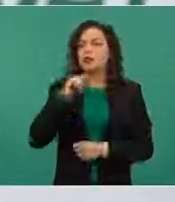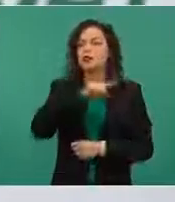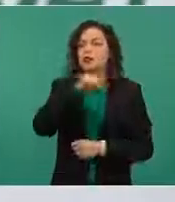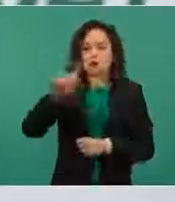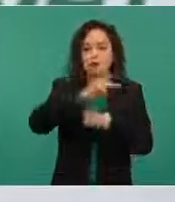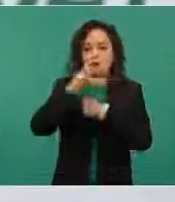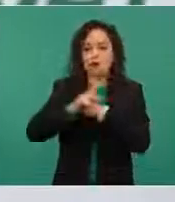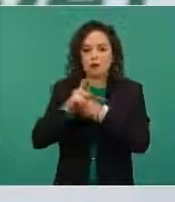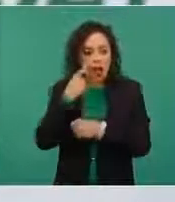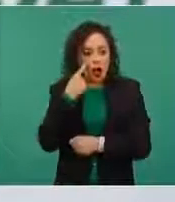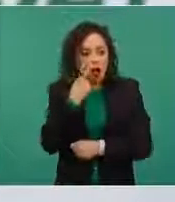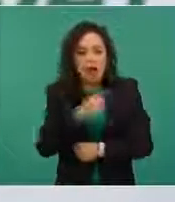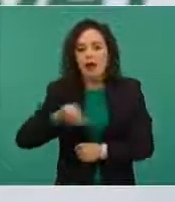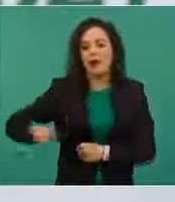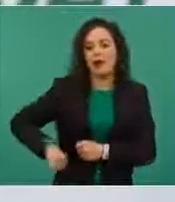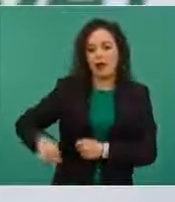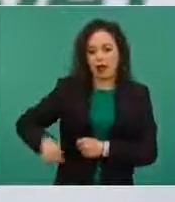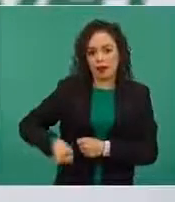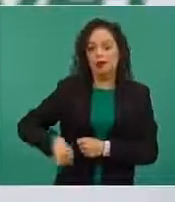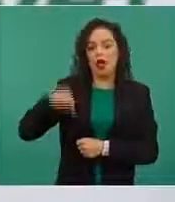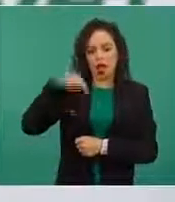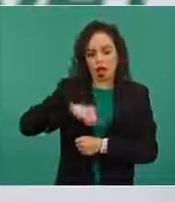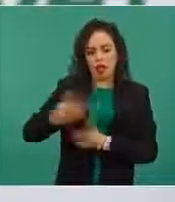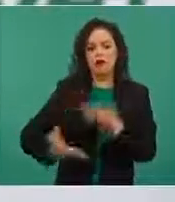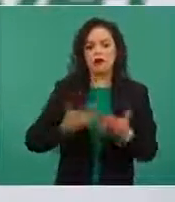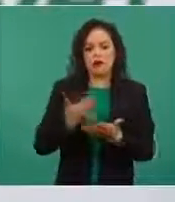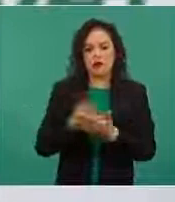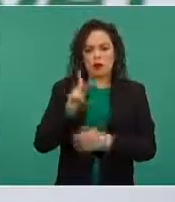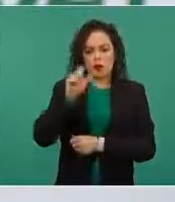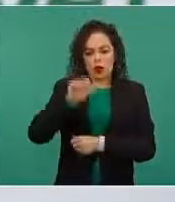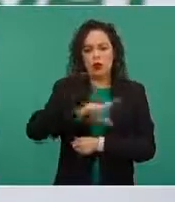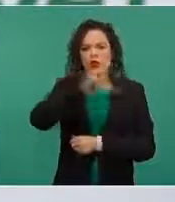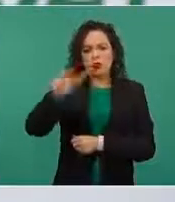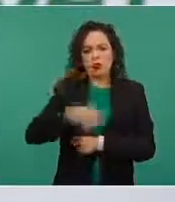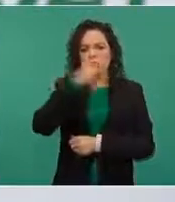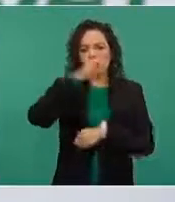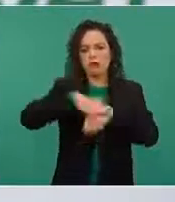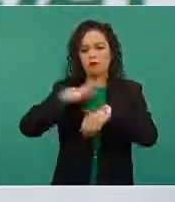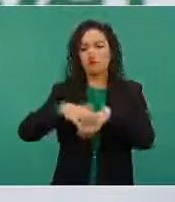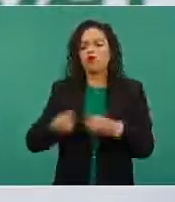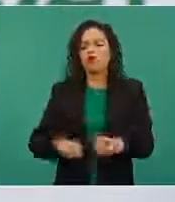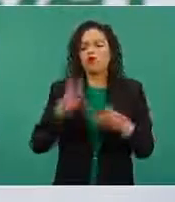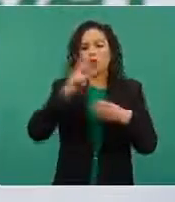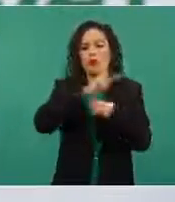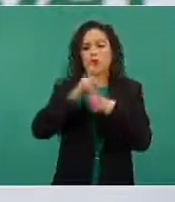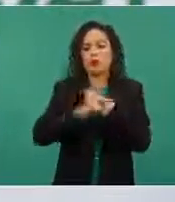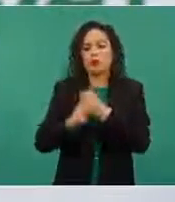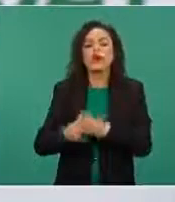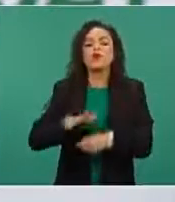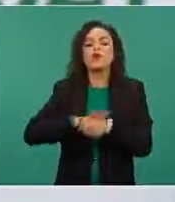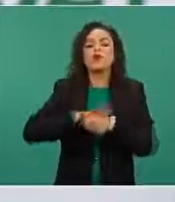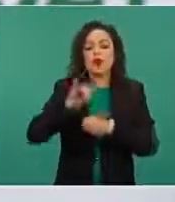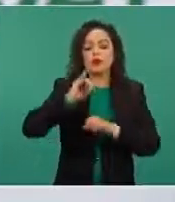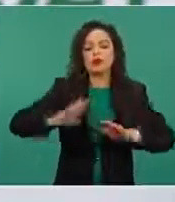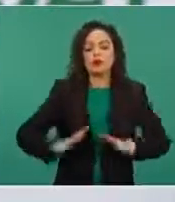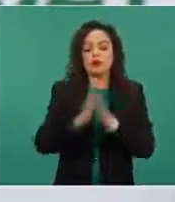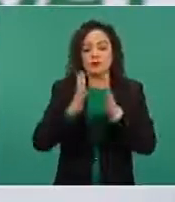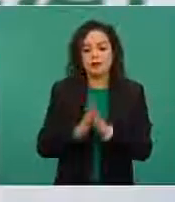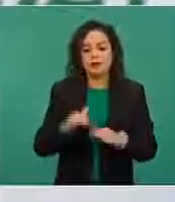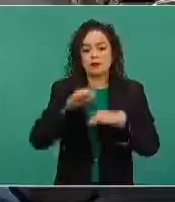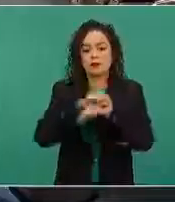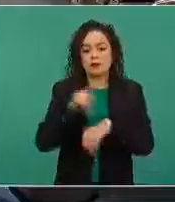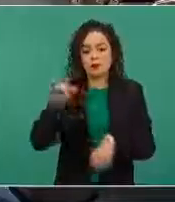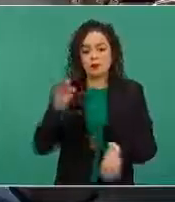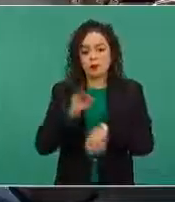presentar ese plan y desde luego aquí estaremos informando a los países que vayan a participar o que decidan participar en respaldo a la iniciativa del